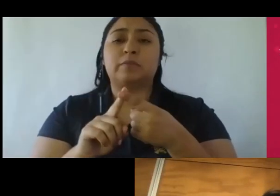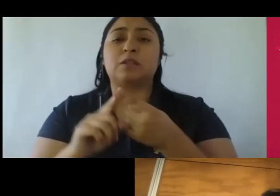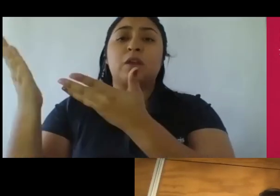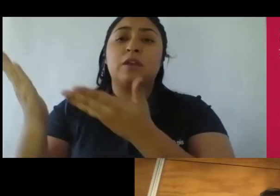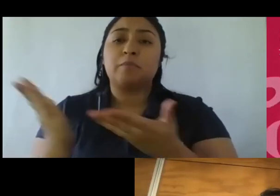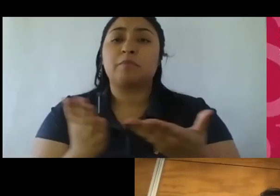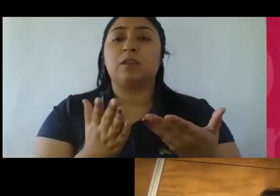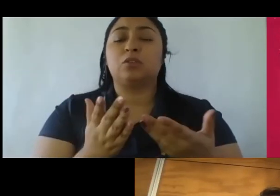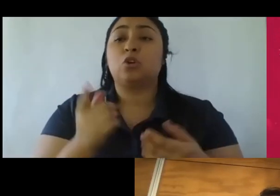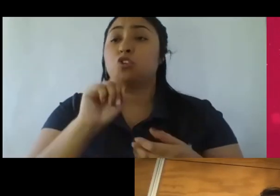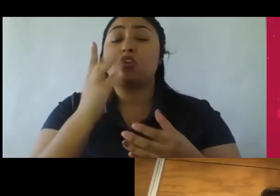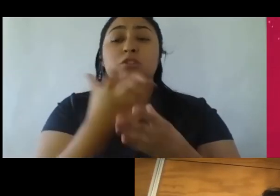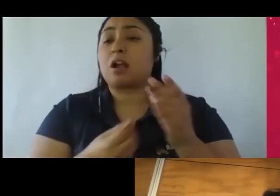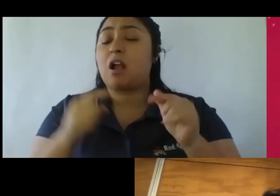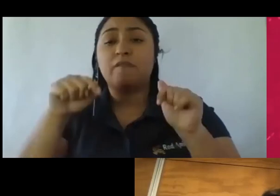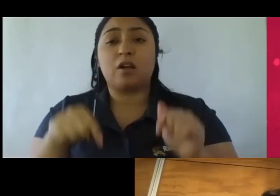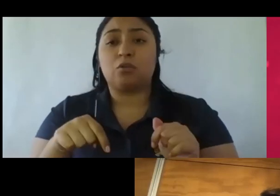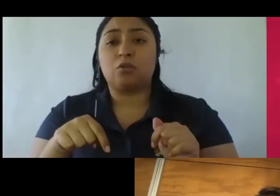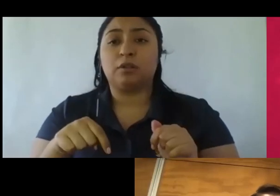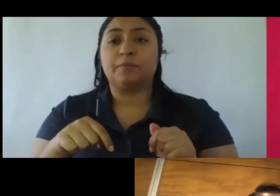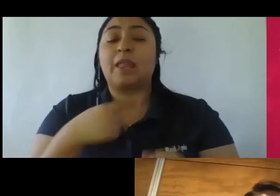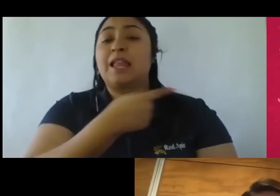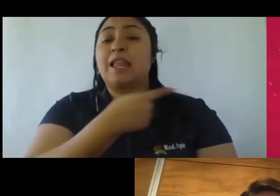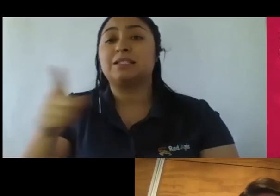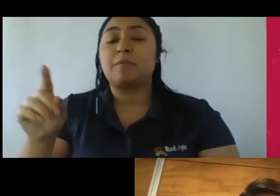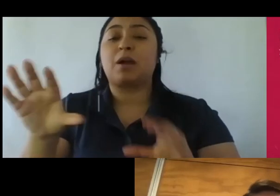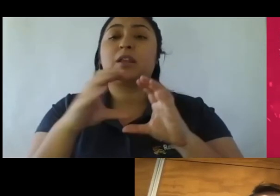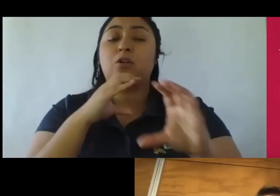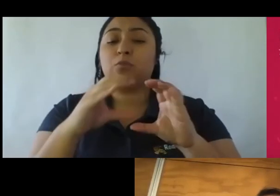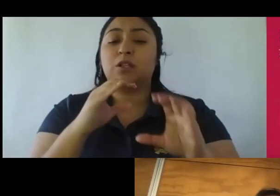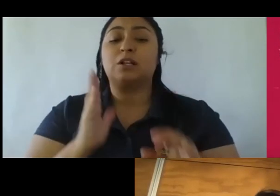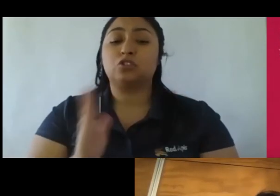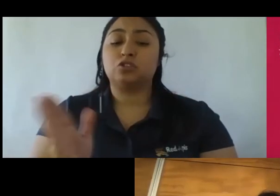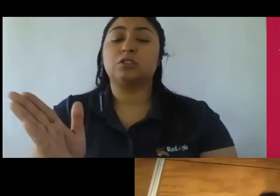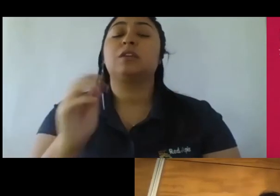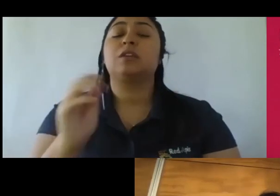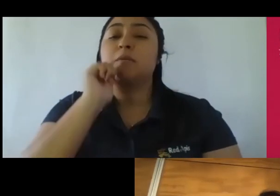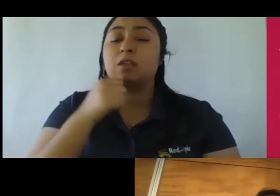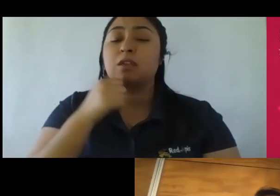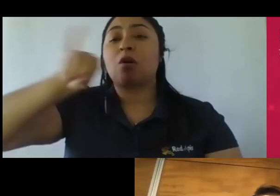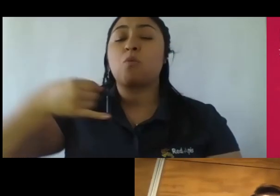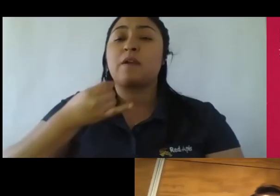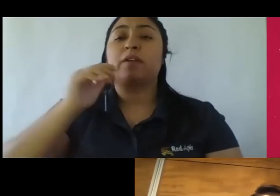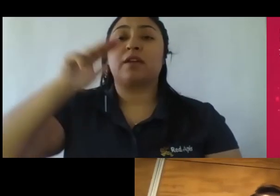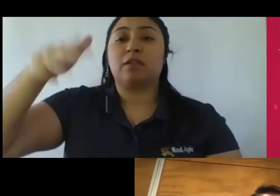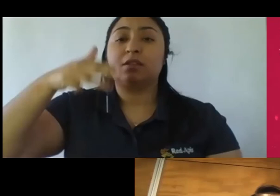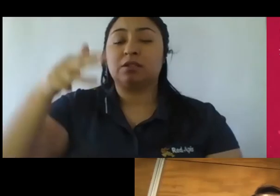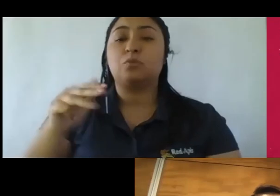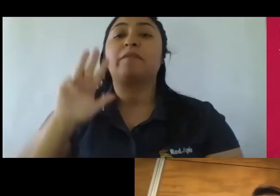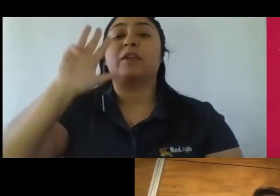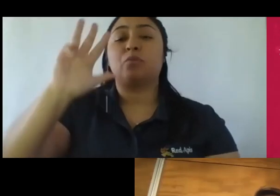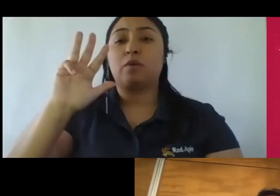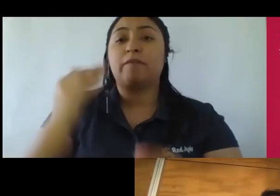termina hoy día nuestra semana de la comunicación continúa mañana jueves 19 a las 9 de la mañana tendremos un